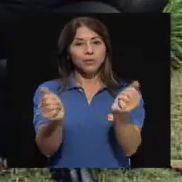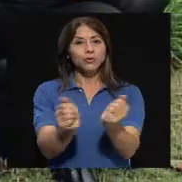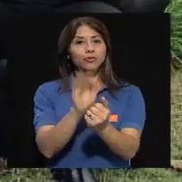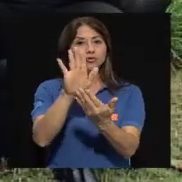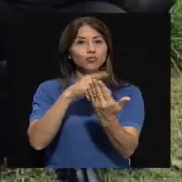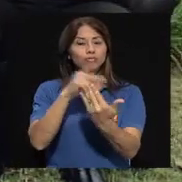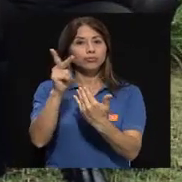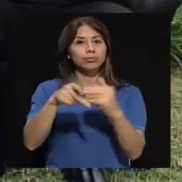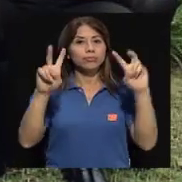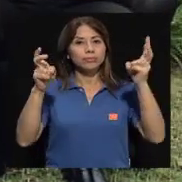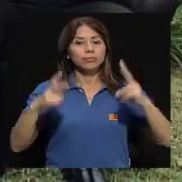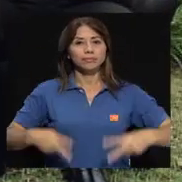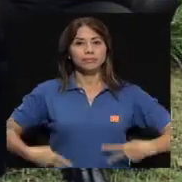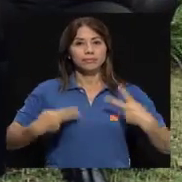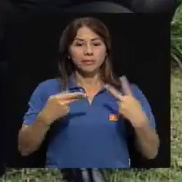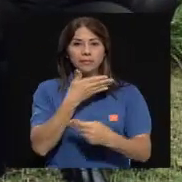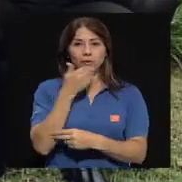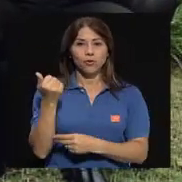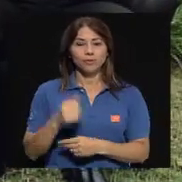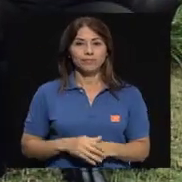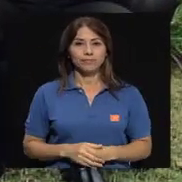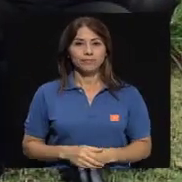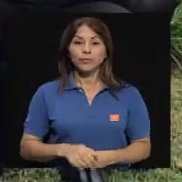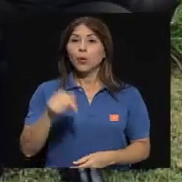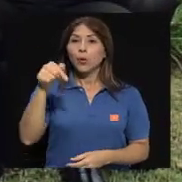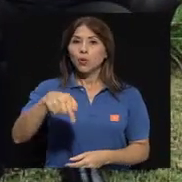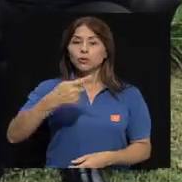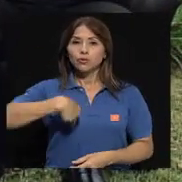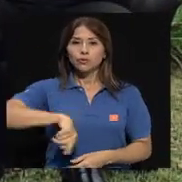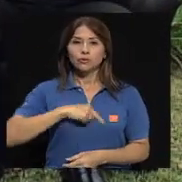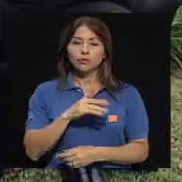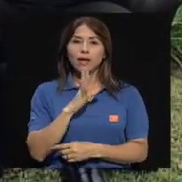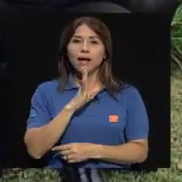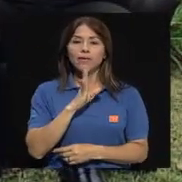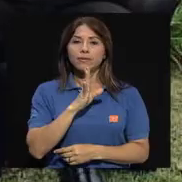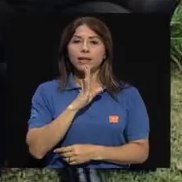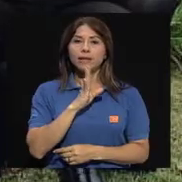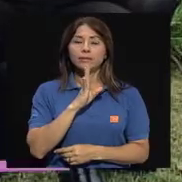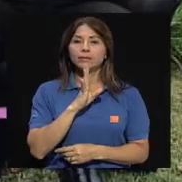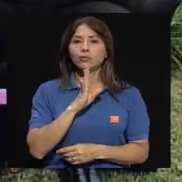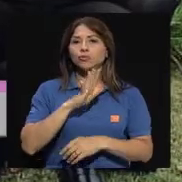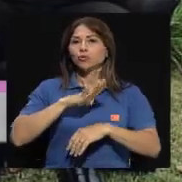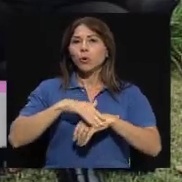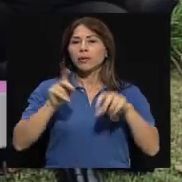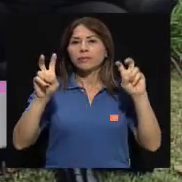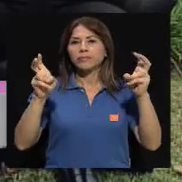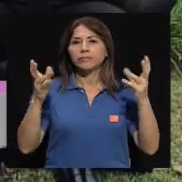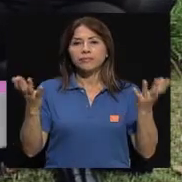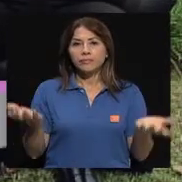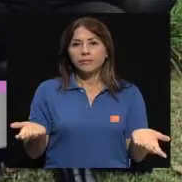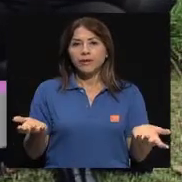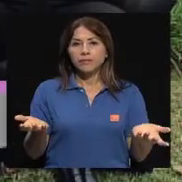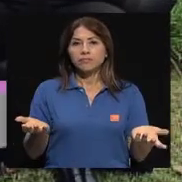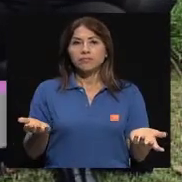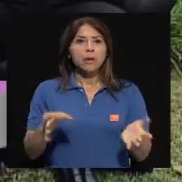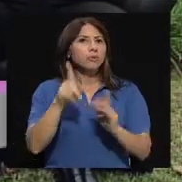Regresamos a su telerevista Vivir Mejor. El día de hoy estamos conversando acerca de qué debemos hacer